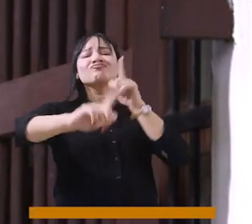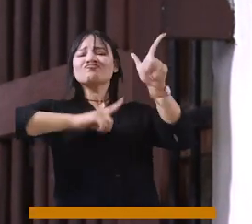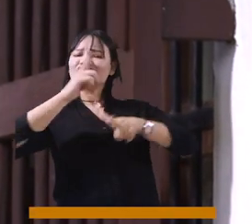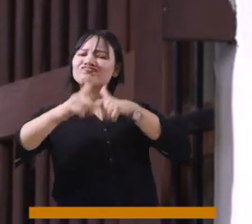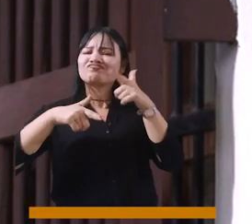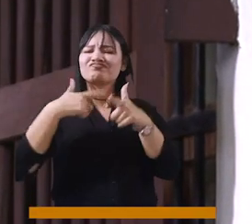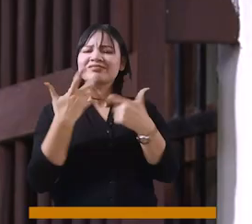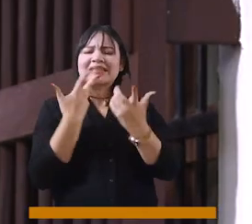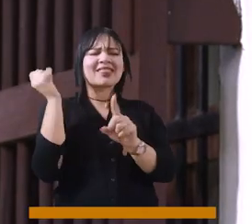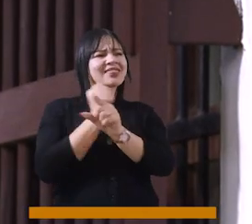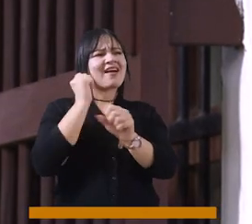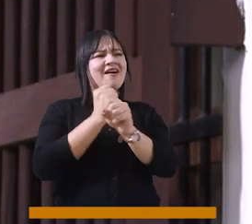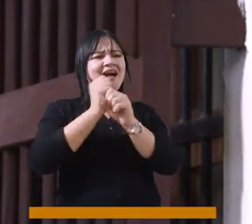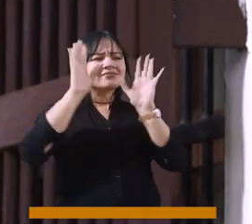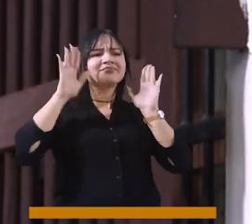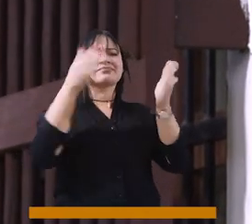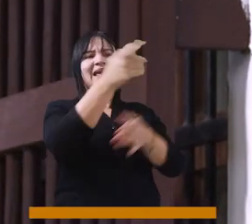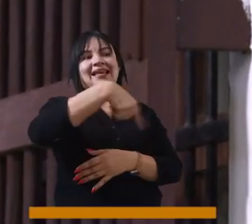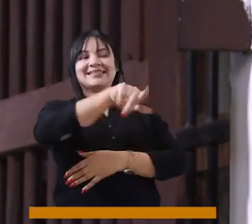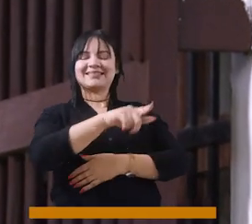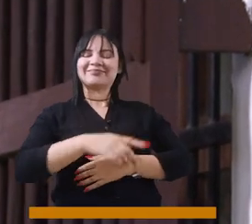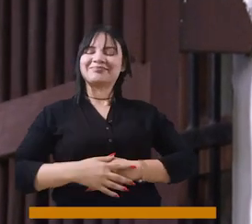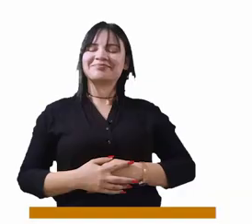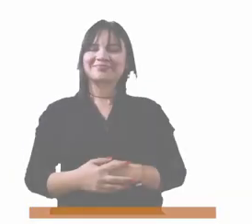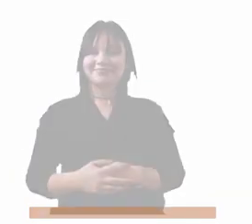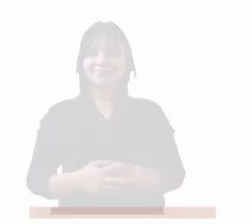familia y seguir trabajando por el bien de la misma.